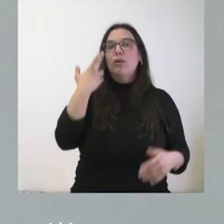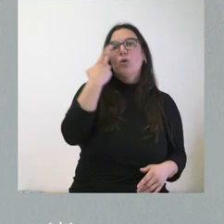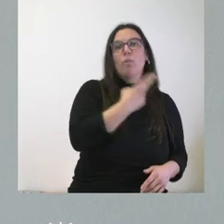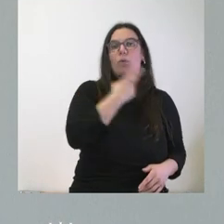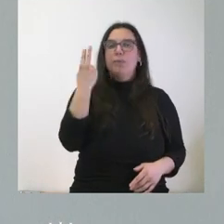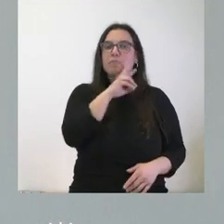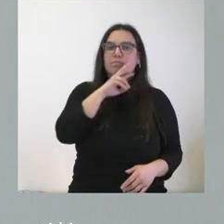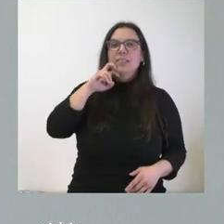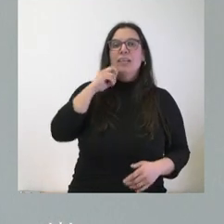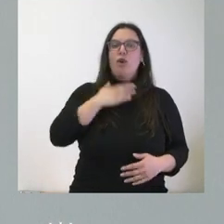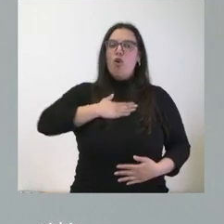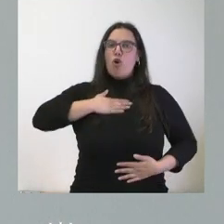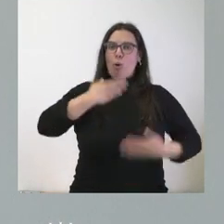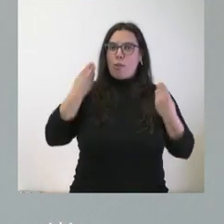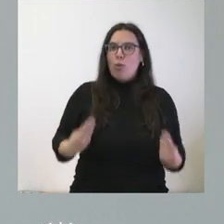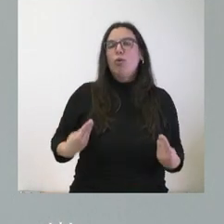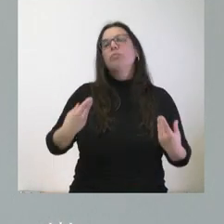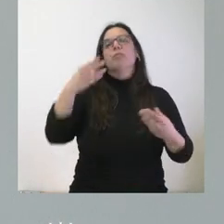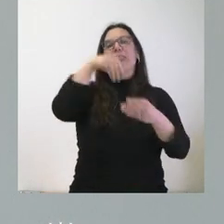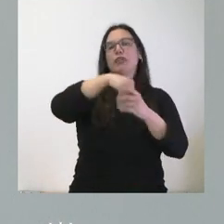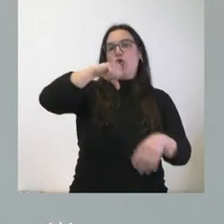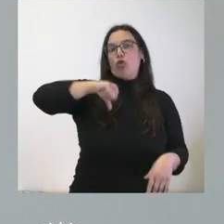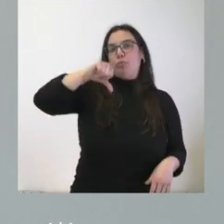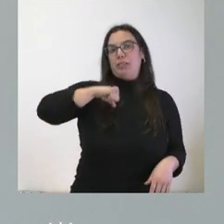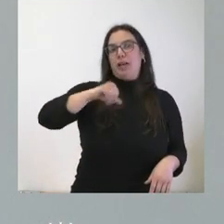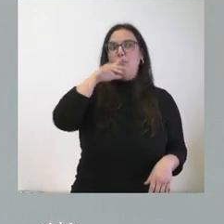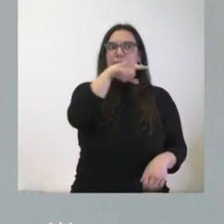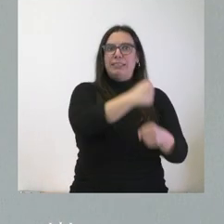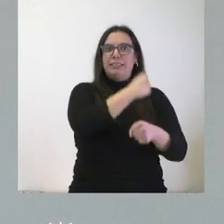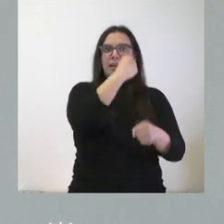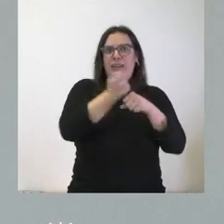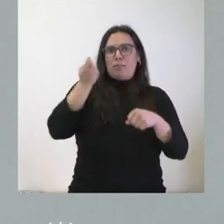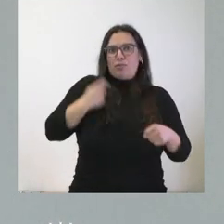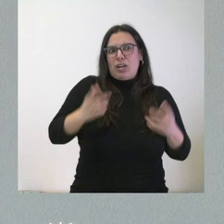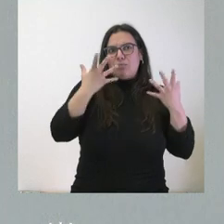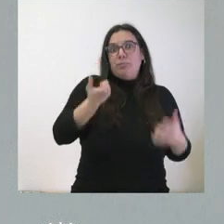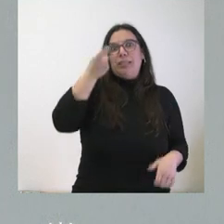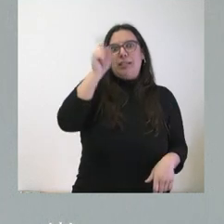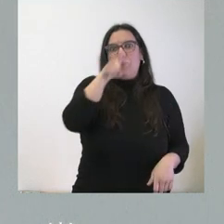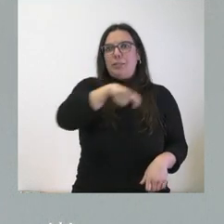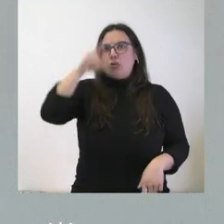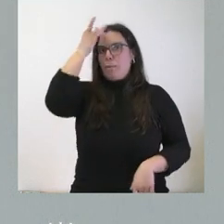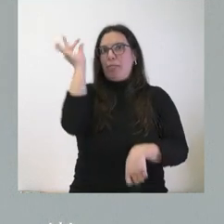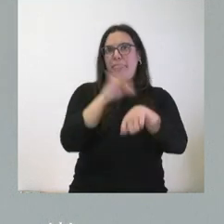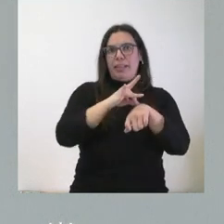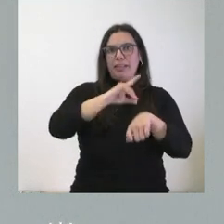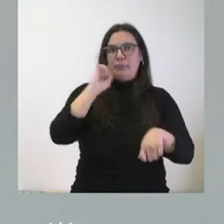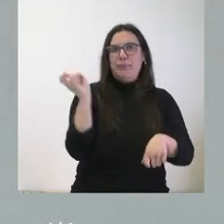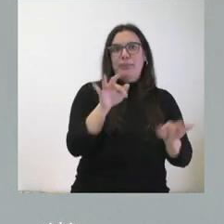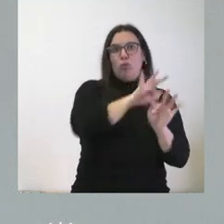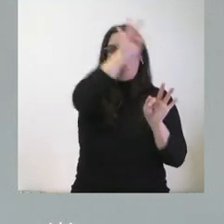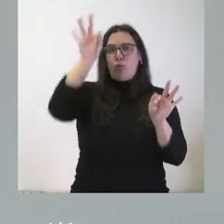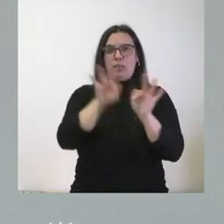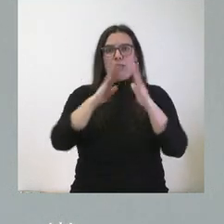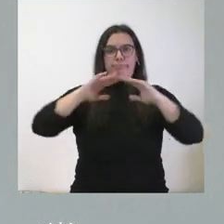de seguir manteniendo el confort en los centros hospitalarios, dado que allí trabajan muchos profesionales y que hay también muchos pacientes 24 horas al día